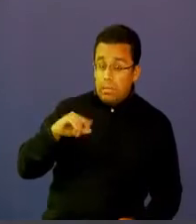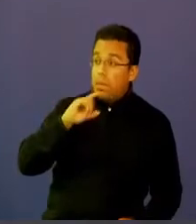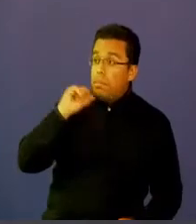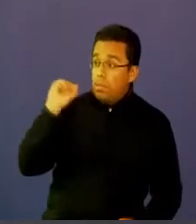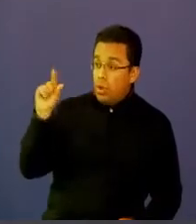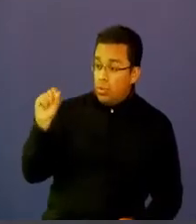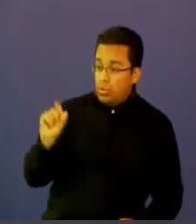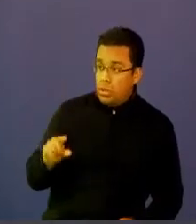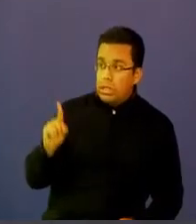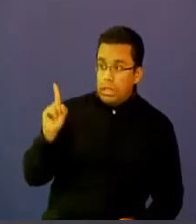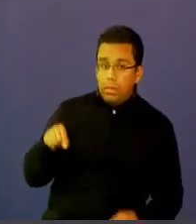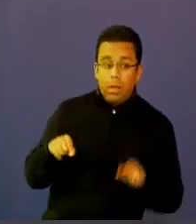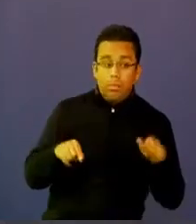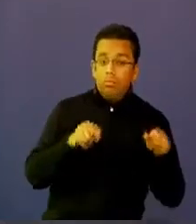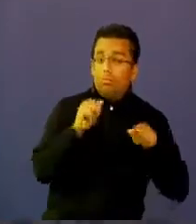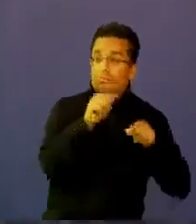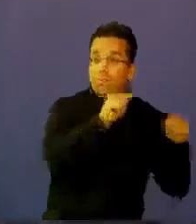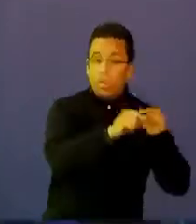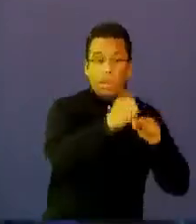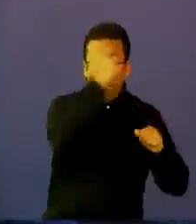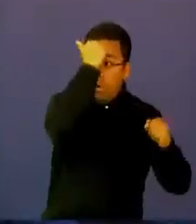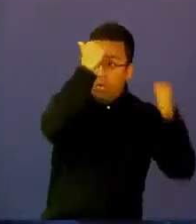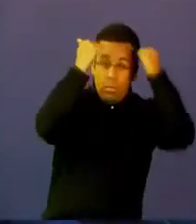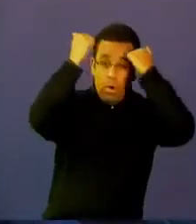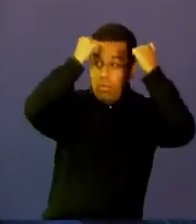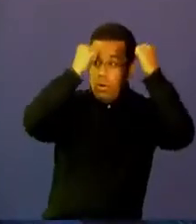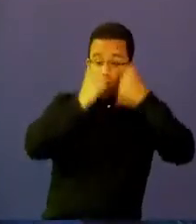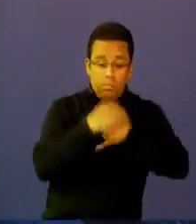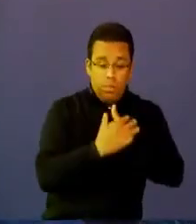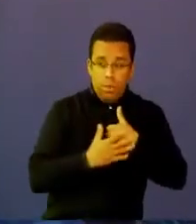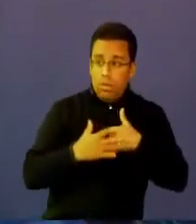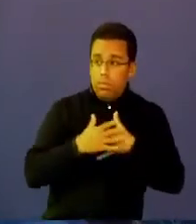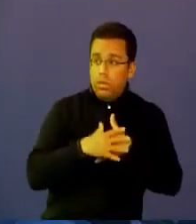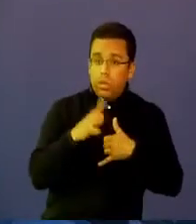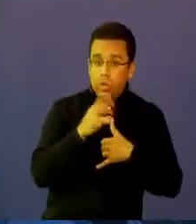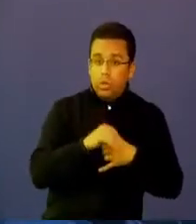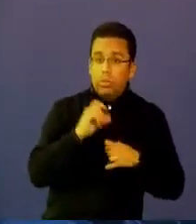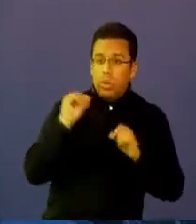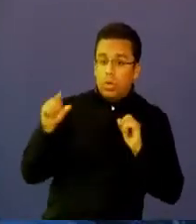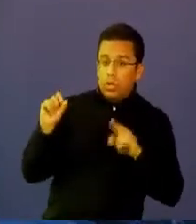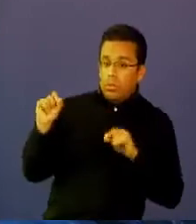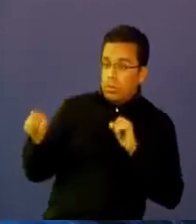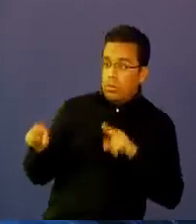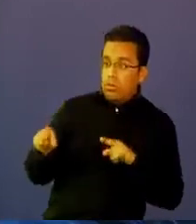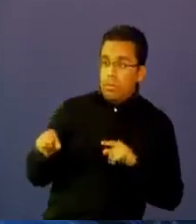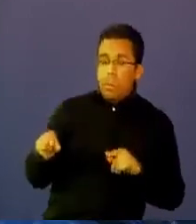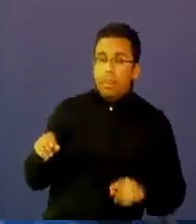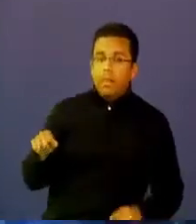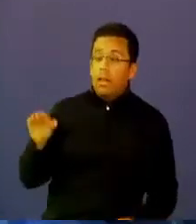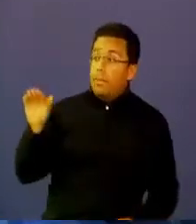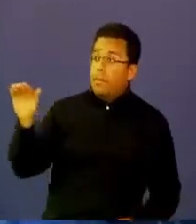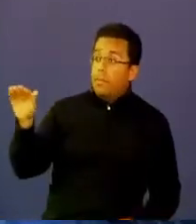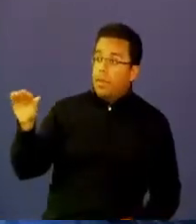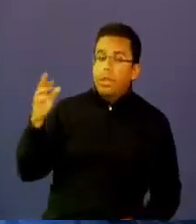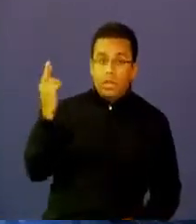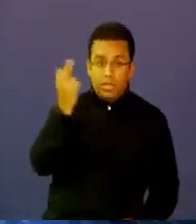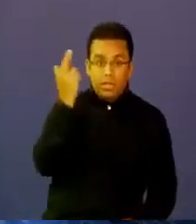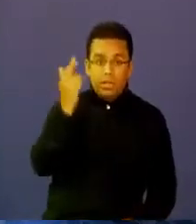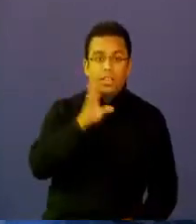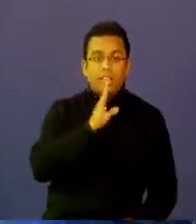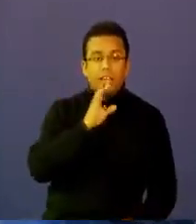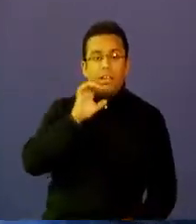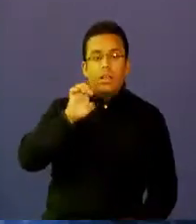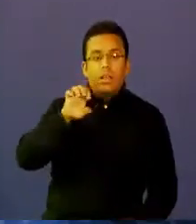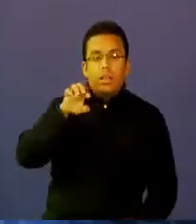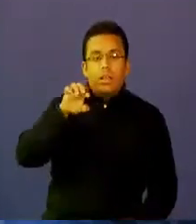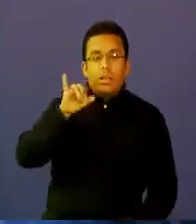también que nos hacen los maestros en todo el país pero primero repito quiero saludar a Epifanio